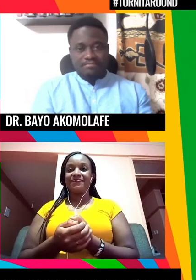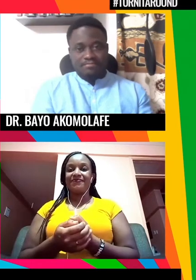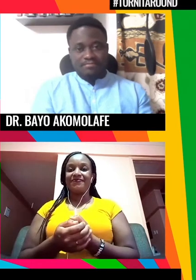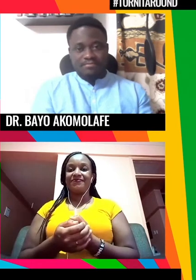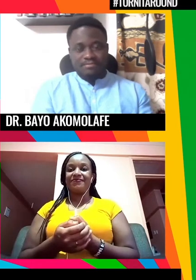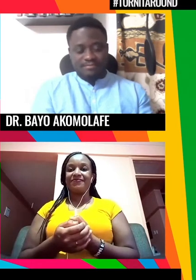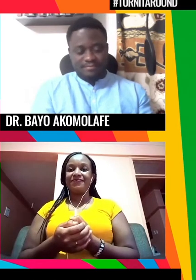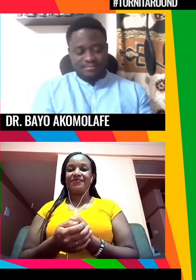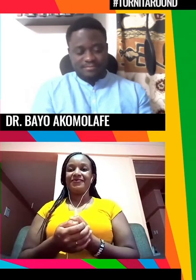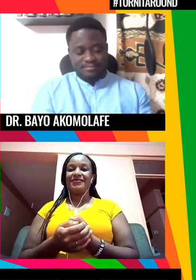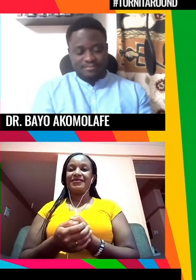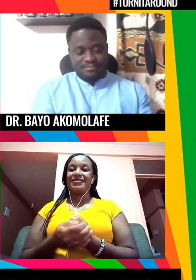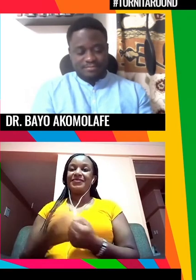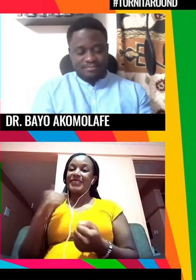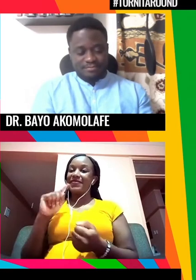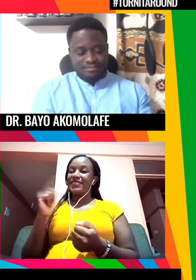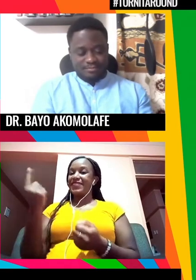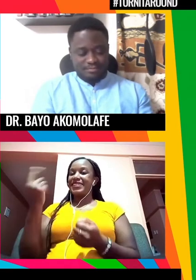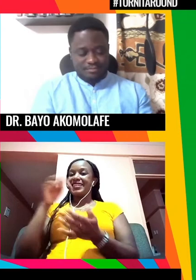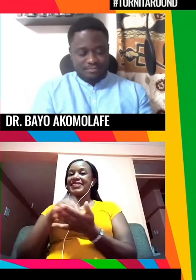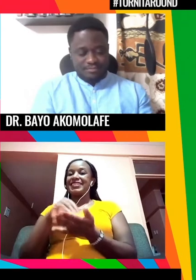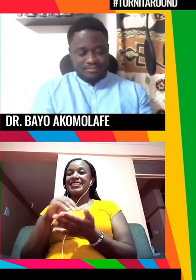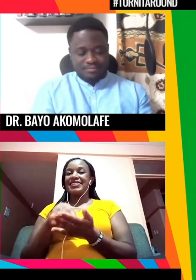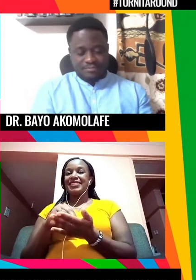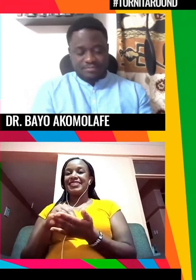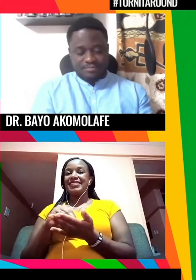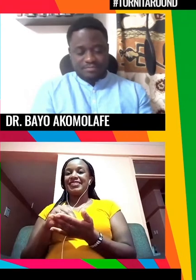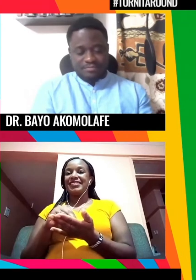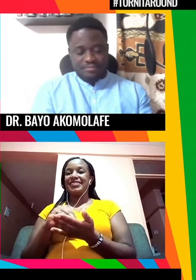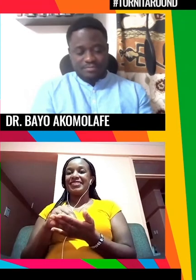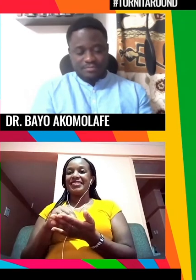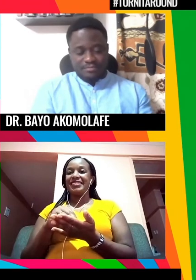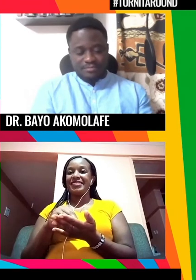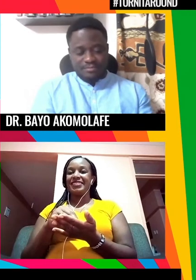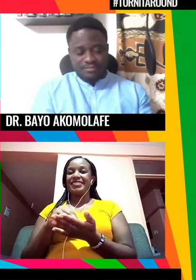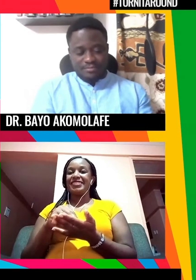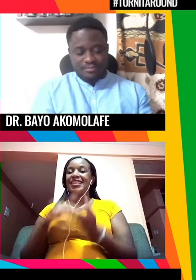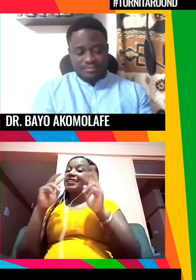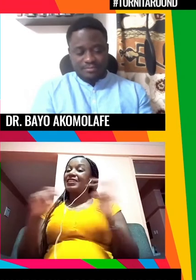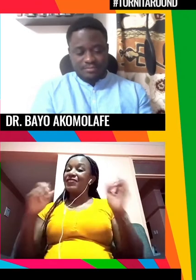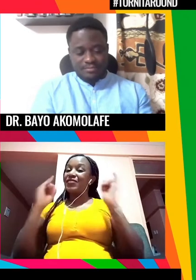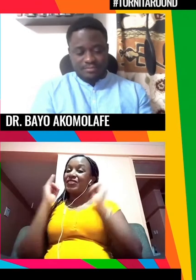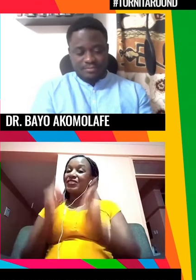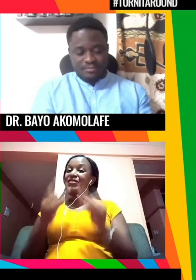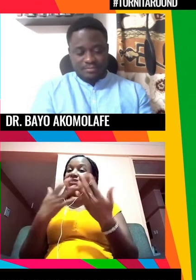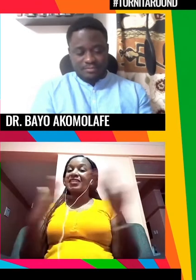Gracias, Vaya, es un placer ser la primera, aunque mis compañeros tienen cosas fantásticas que decir.